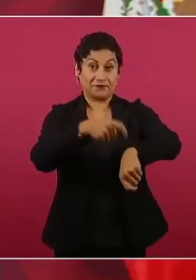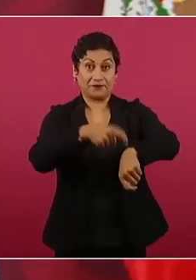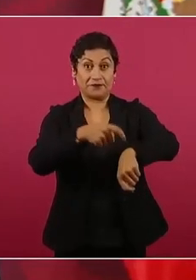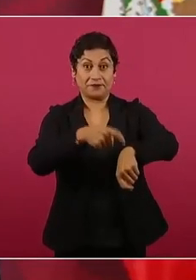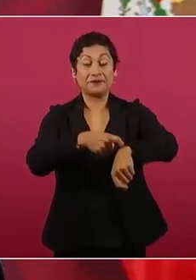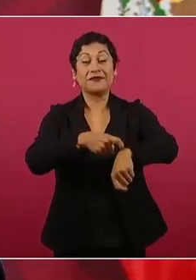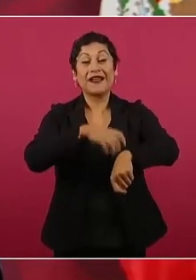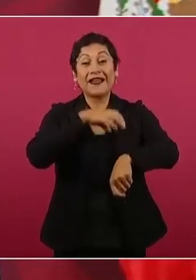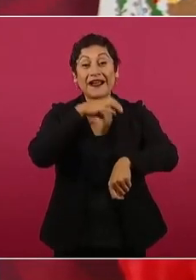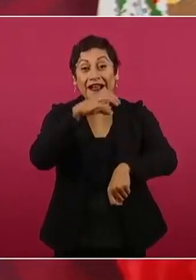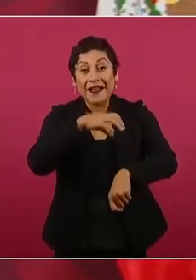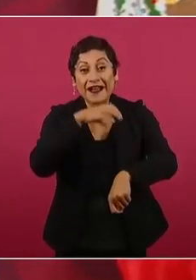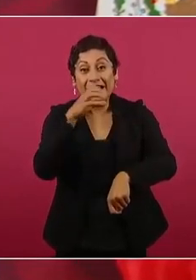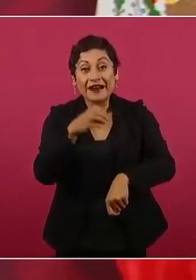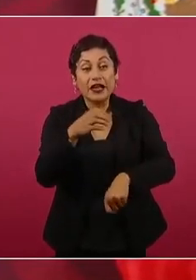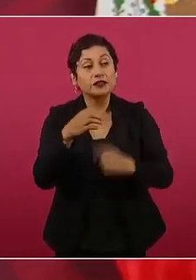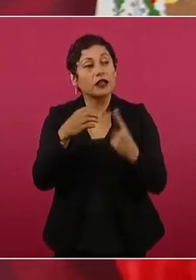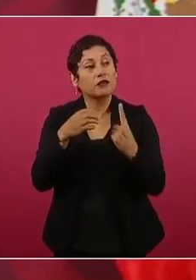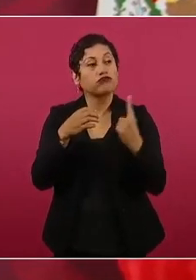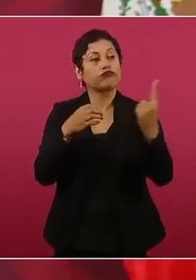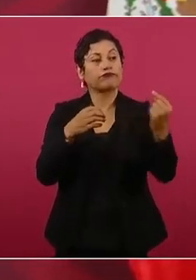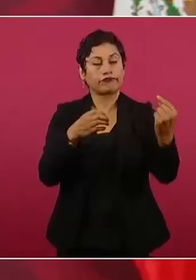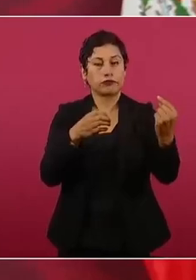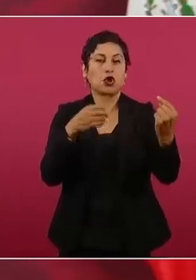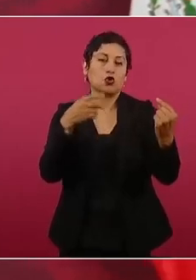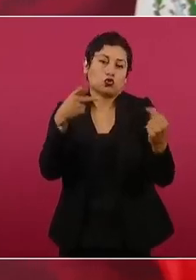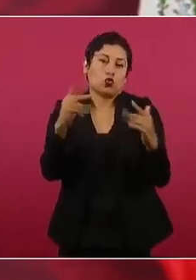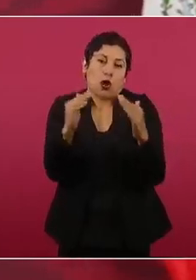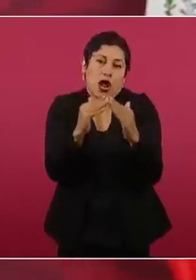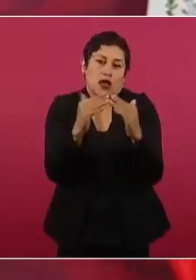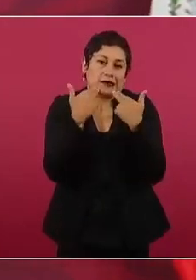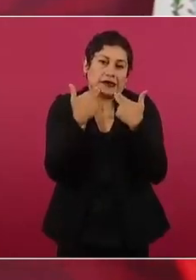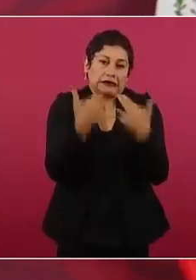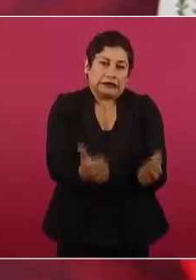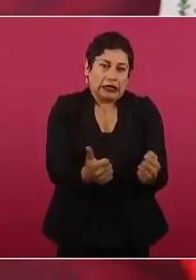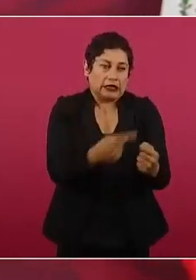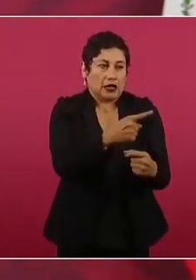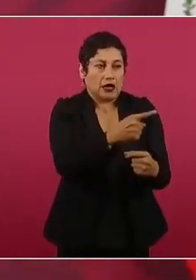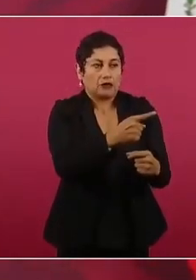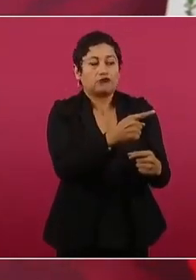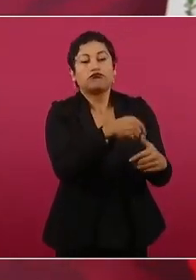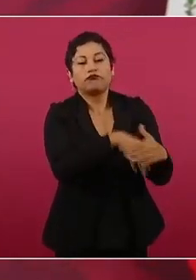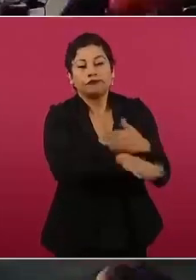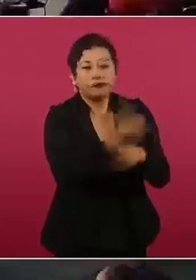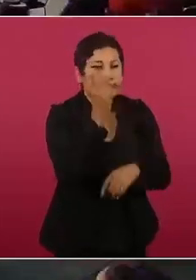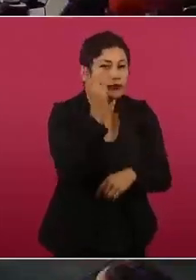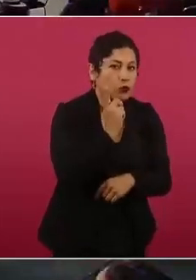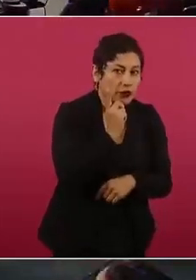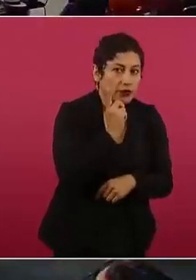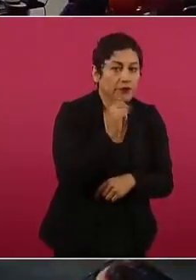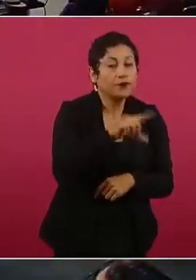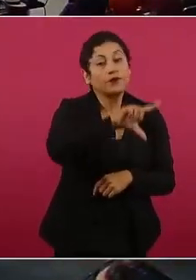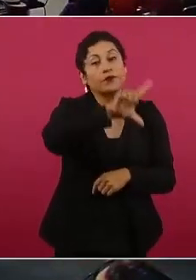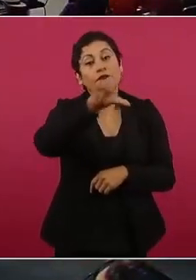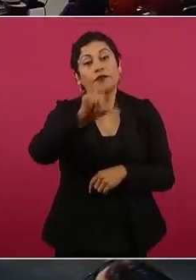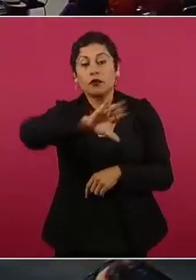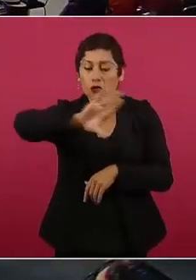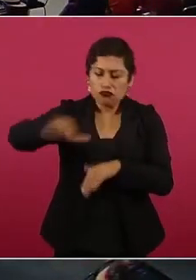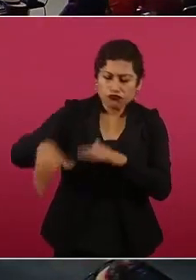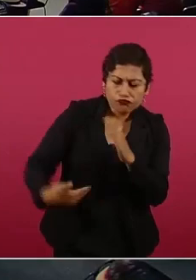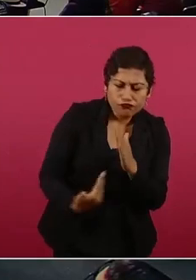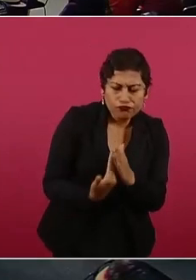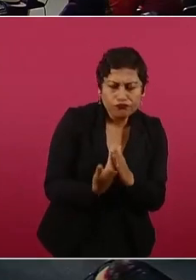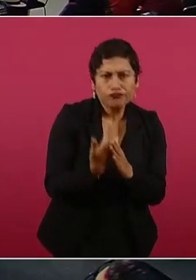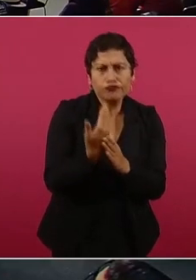ahí en su hacienda en Guadalupe y en la mañana estos habían pasado toda